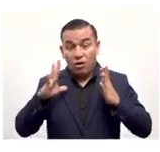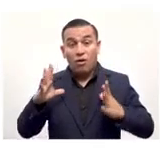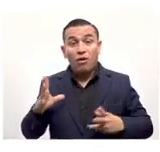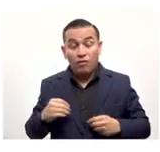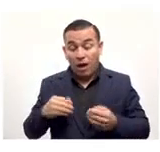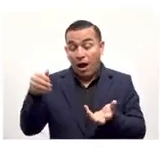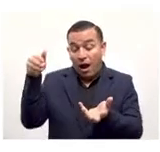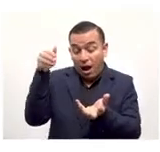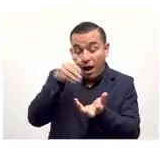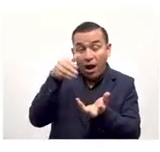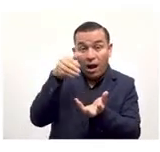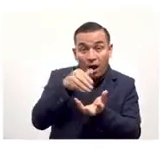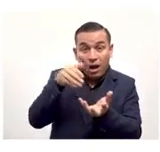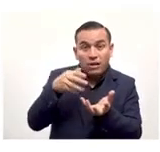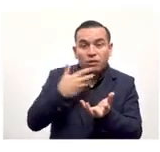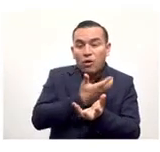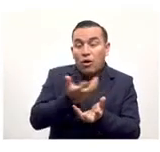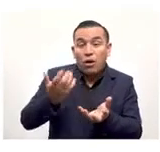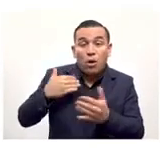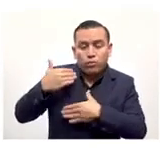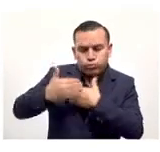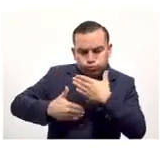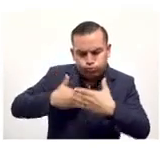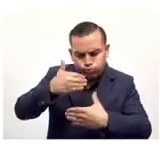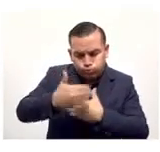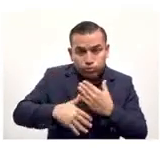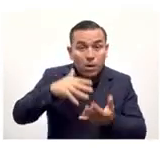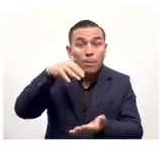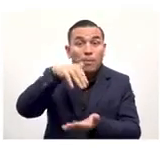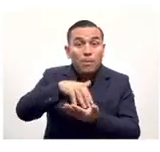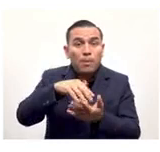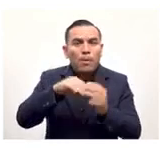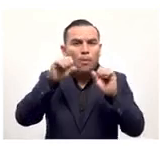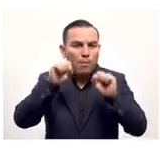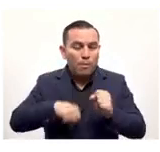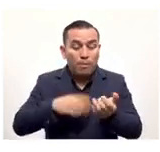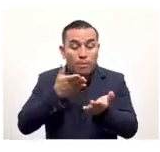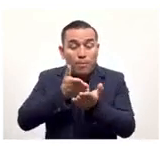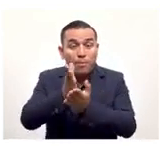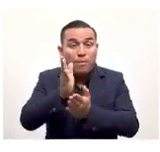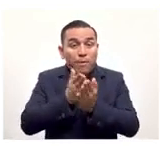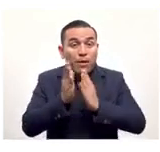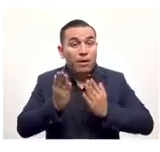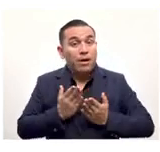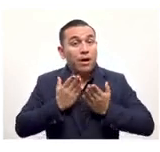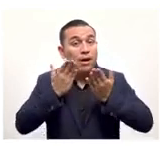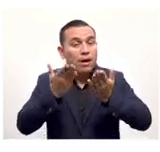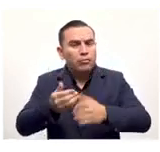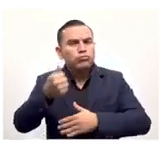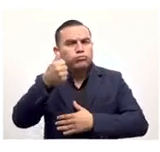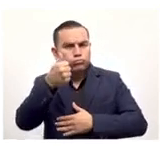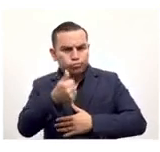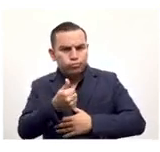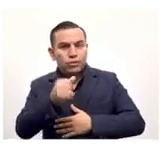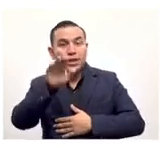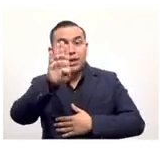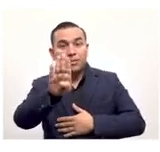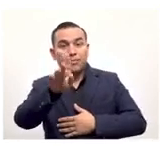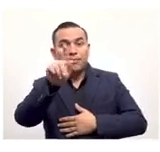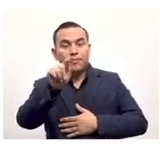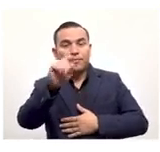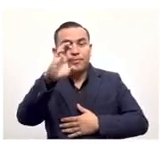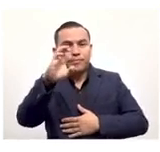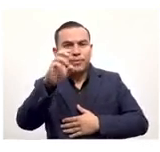el Estado va a promover la capacitación y los mecanismos necesarios para que la población pueda acceder a los beneficios de las transacciones en Bitcoin